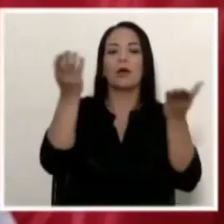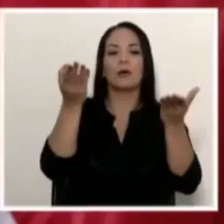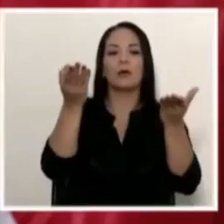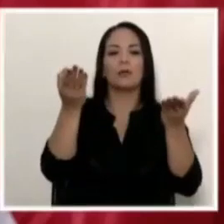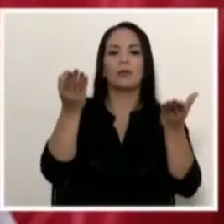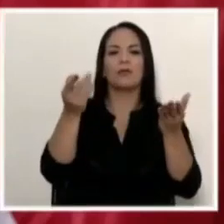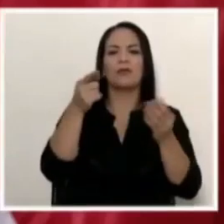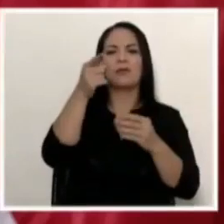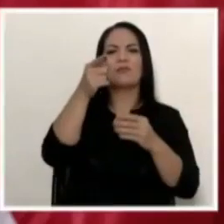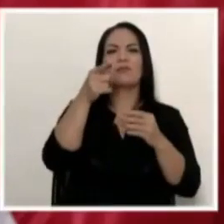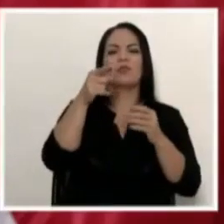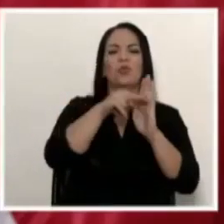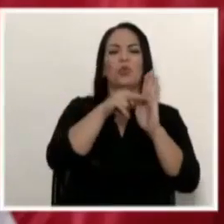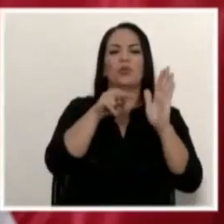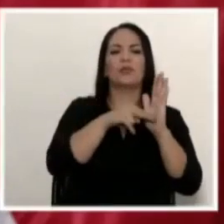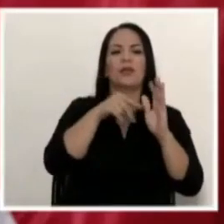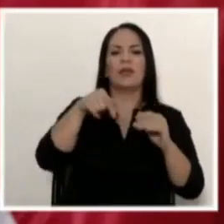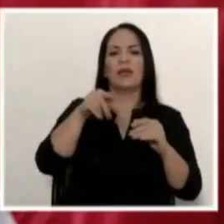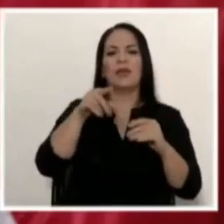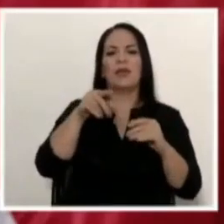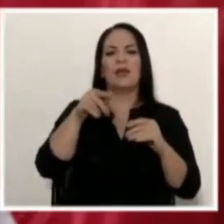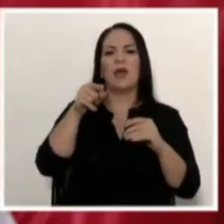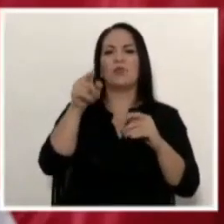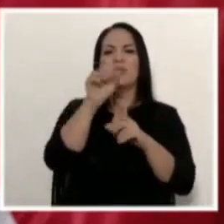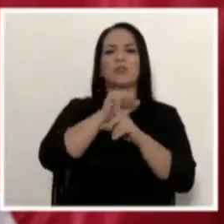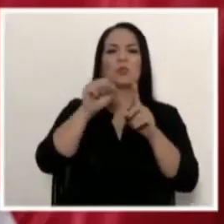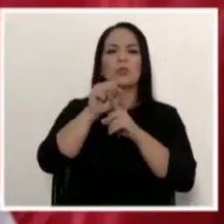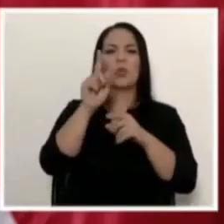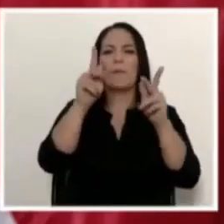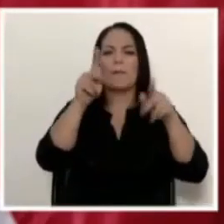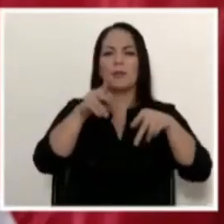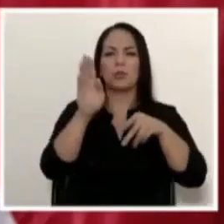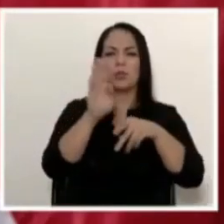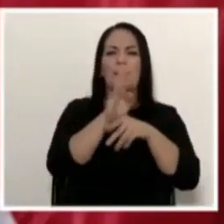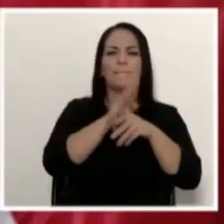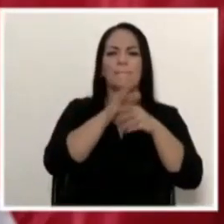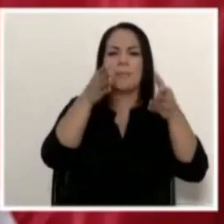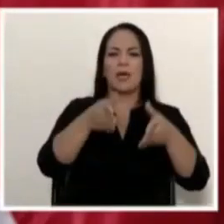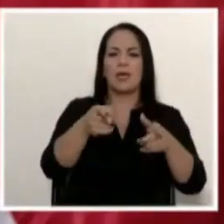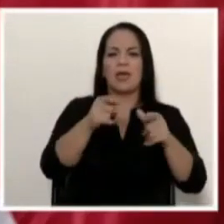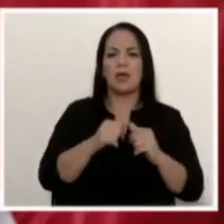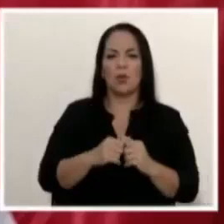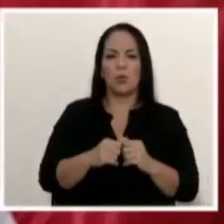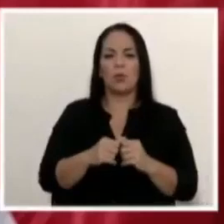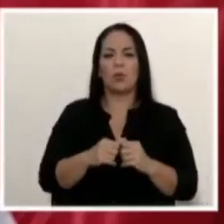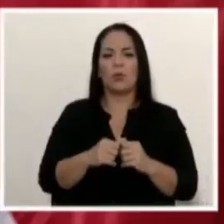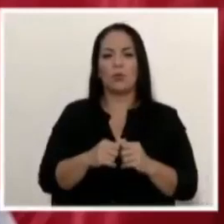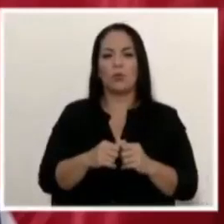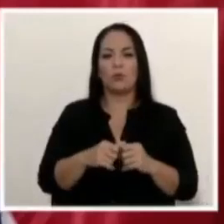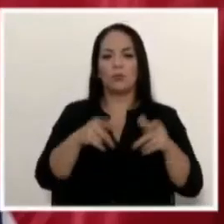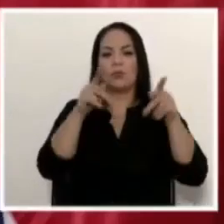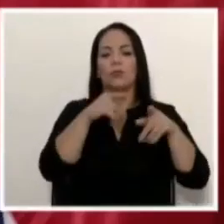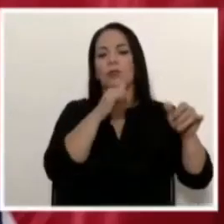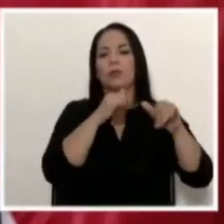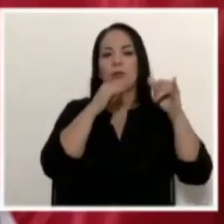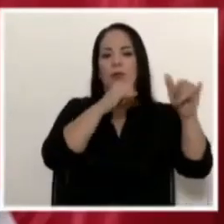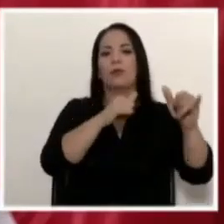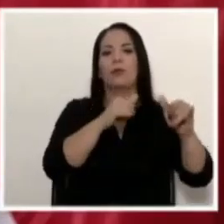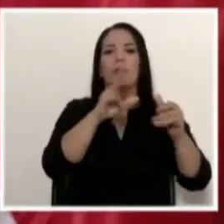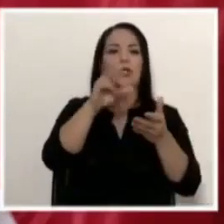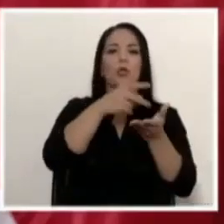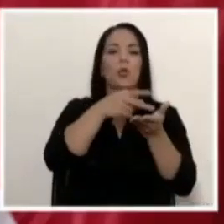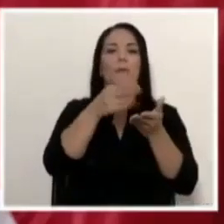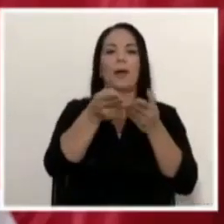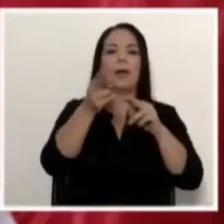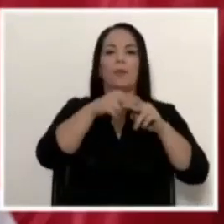Dreyfus en Costa Rica con respecto a un banquero que está denunciado por evasión fiscal.